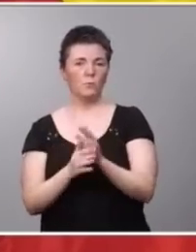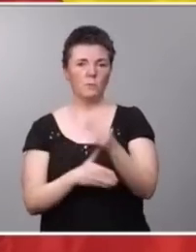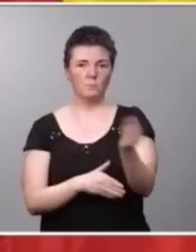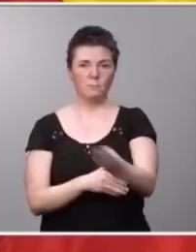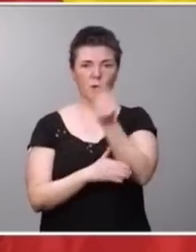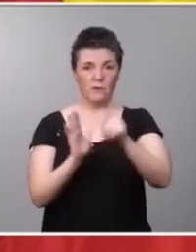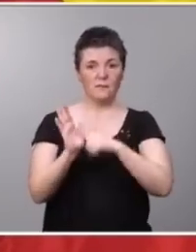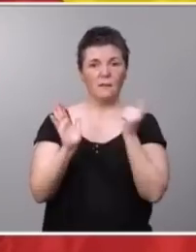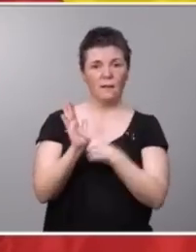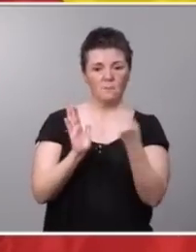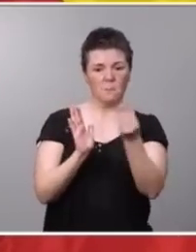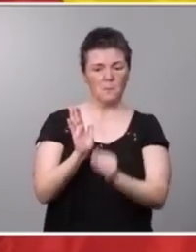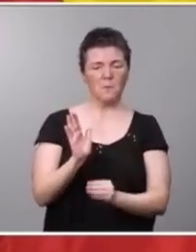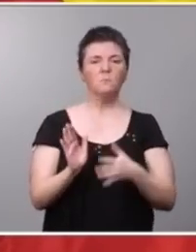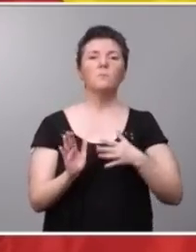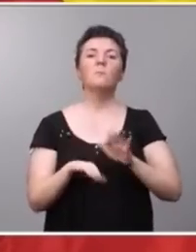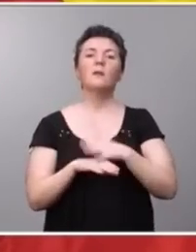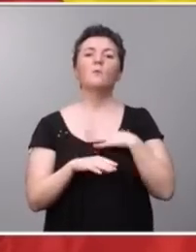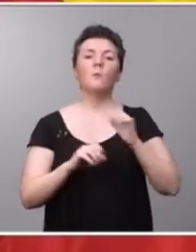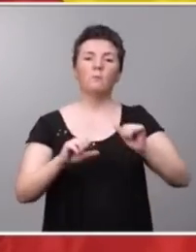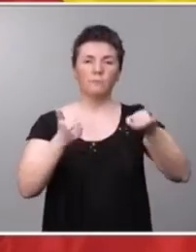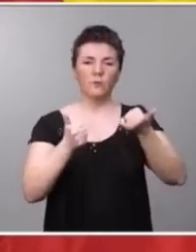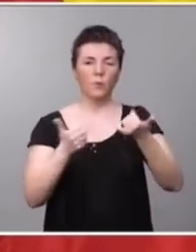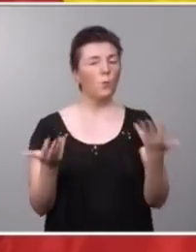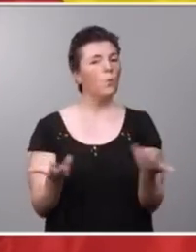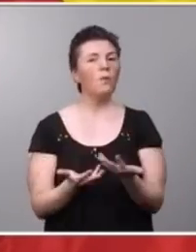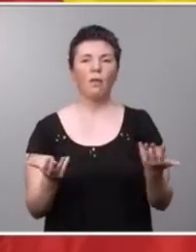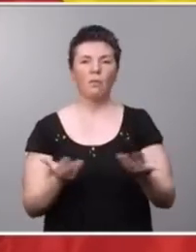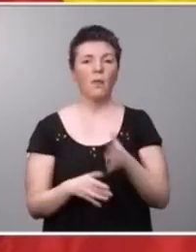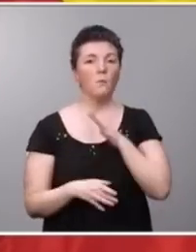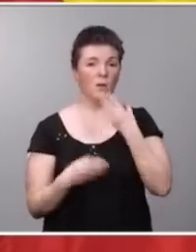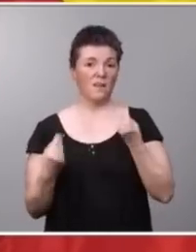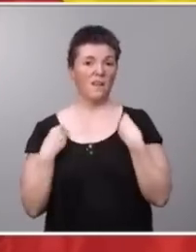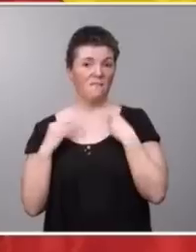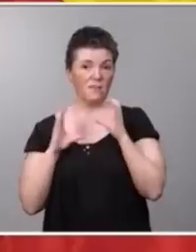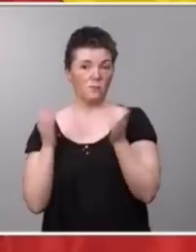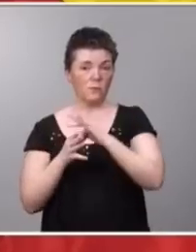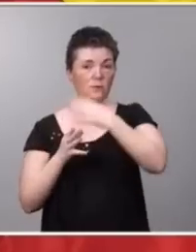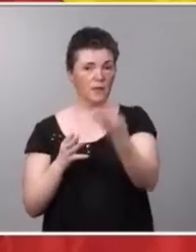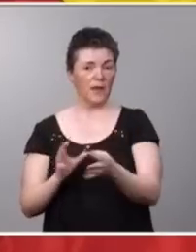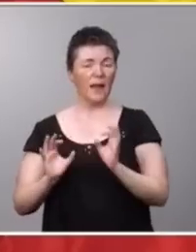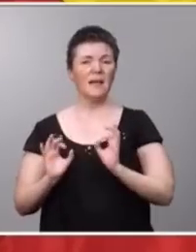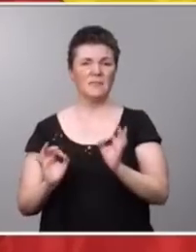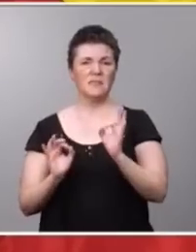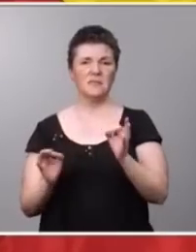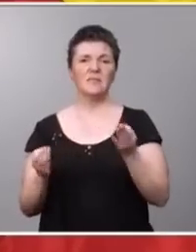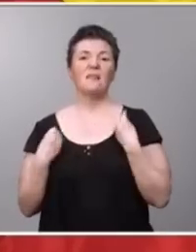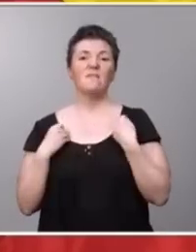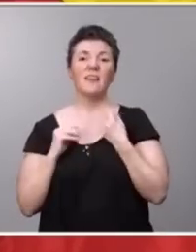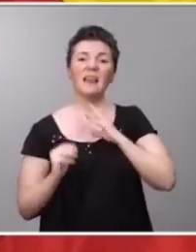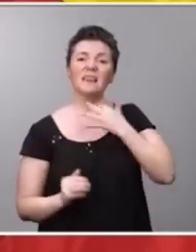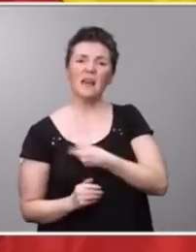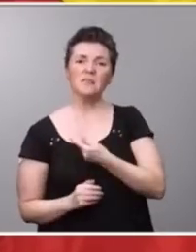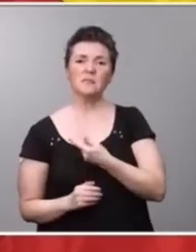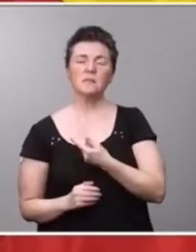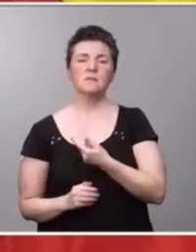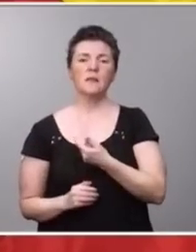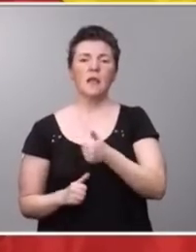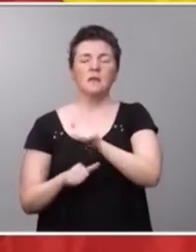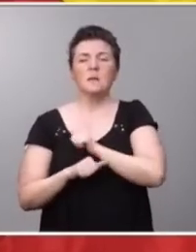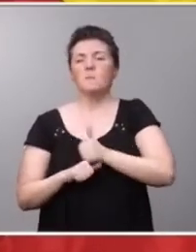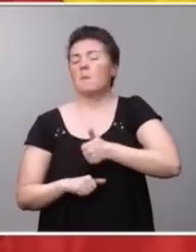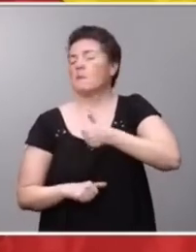y para que pueda ser aprobada con urgencia, porque las vidas LGTBI, particularmente las vidas trans, ya no pueden esperar más.